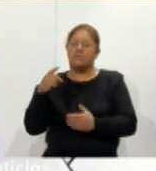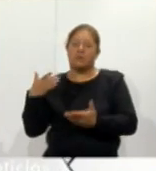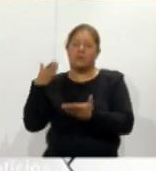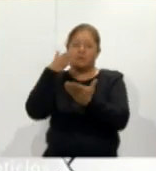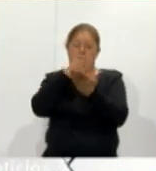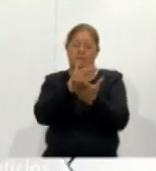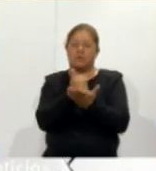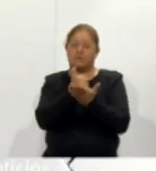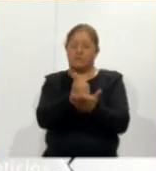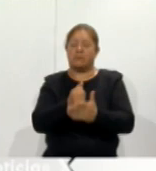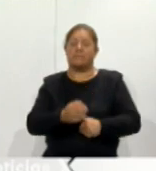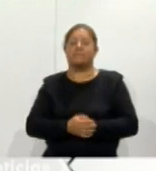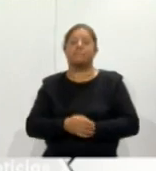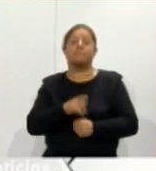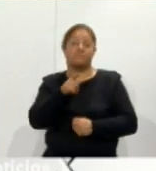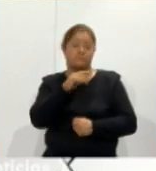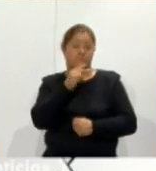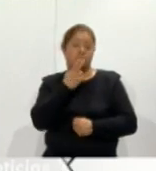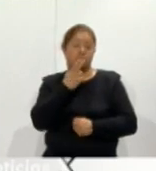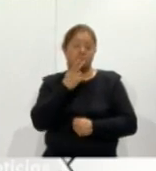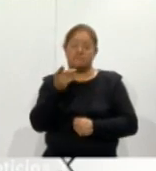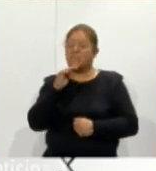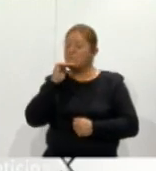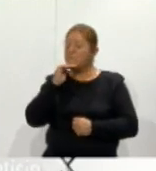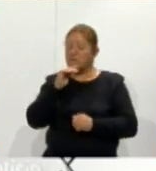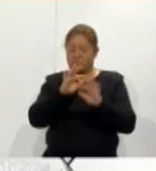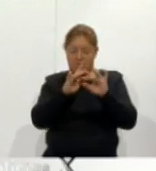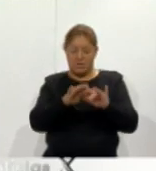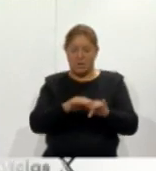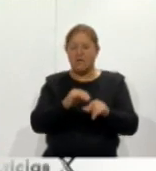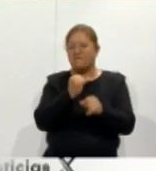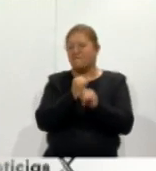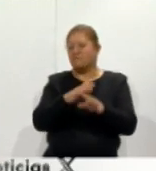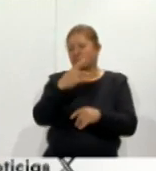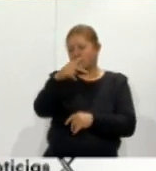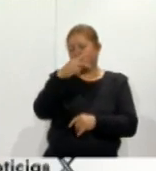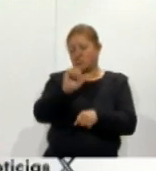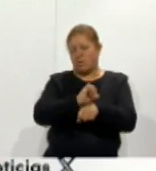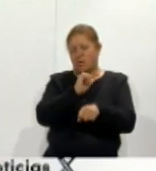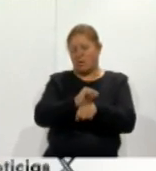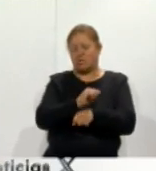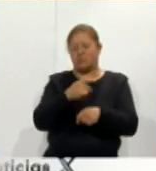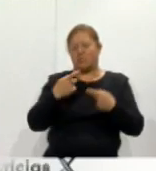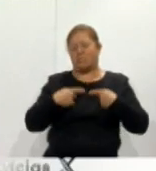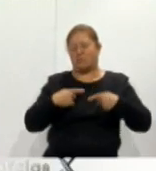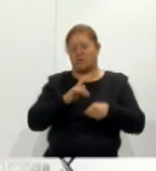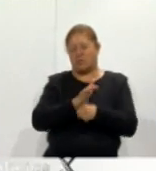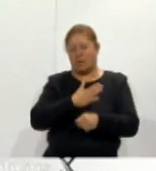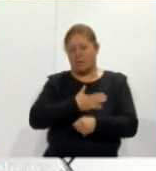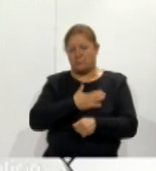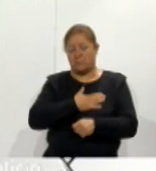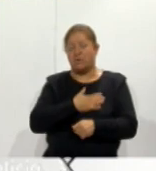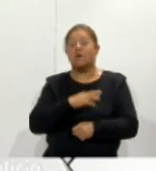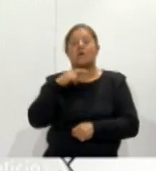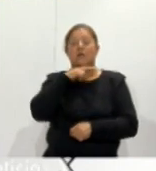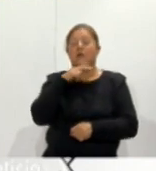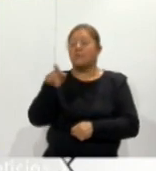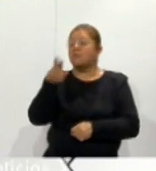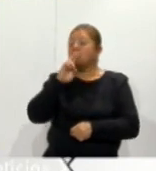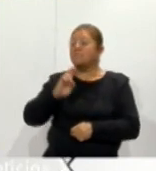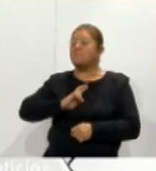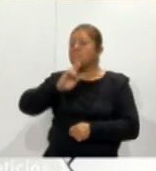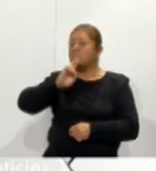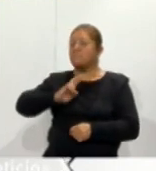ocuparla, nada más se va a mandar un mensaje, van a dar los datos de su vehículo, de sus personales, y inmediatamente les van a estar contestando